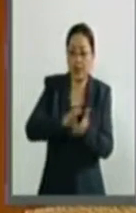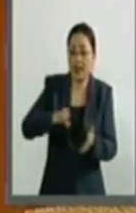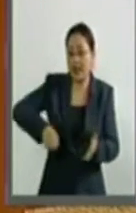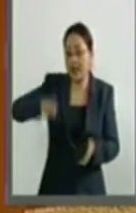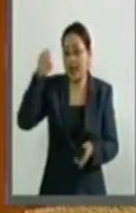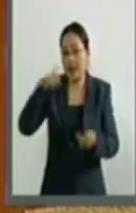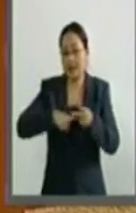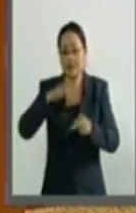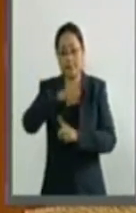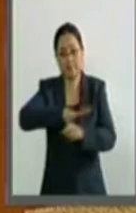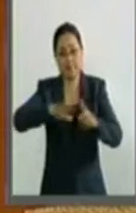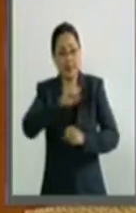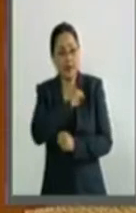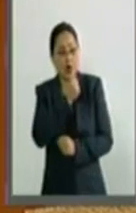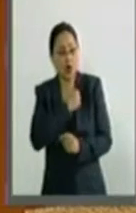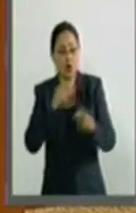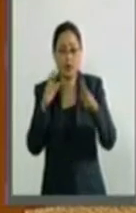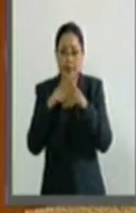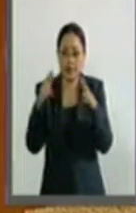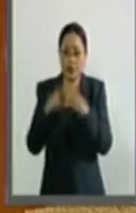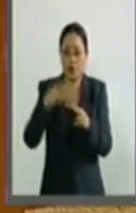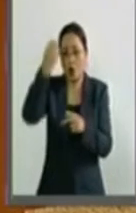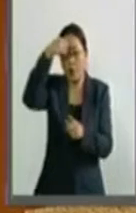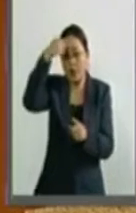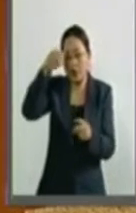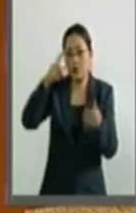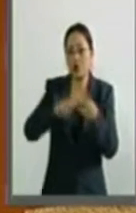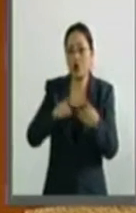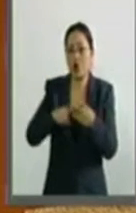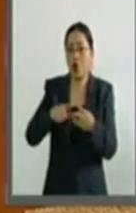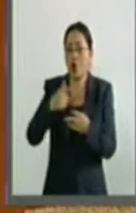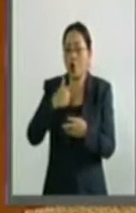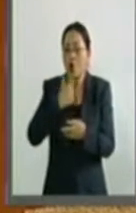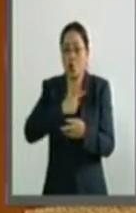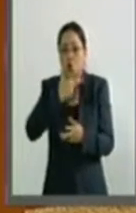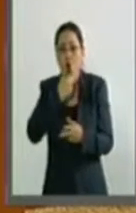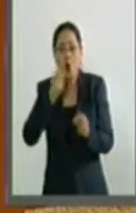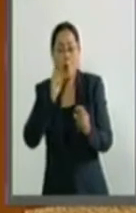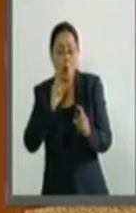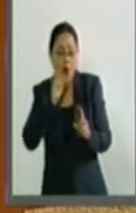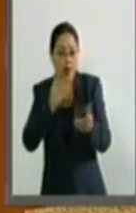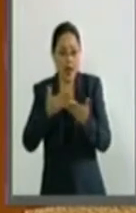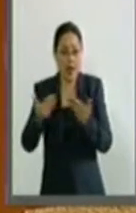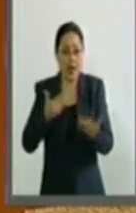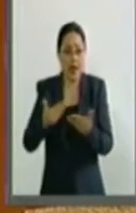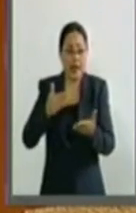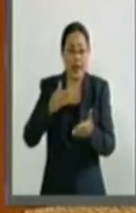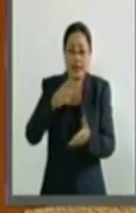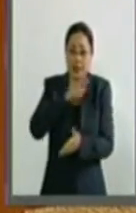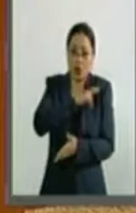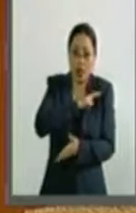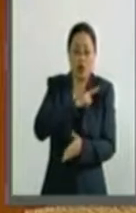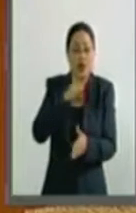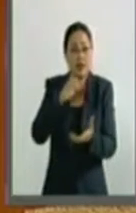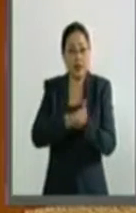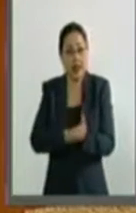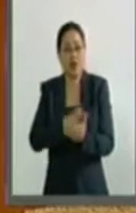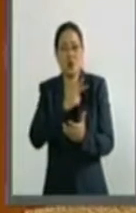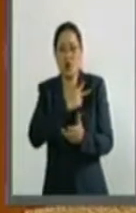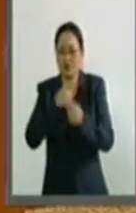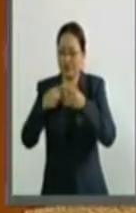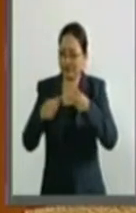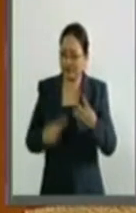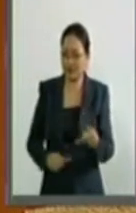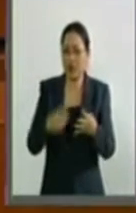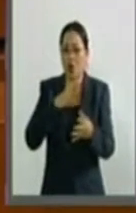condiciones de salud, religión, opiniones, preferencias sexuales, estado civil o cualquier otra forma que atente contra su